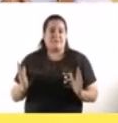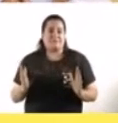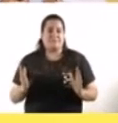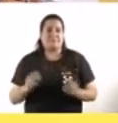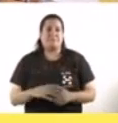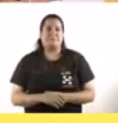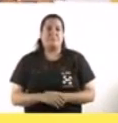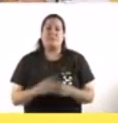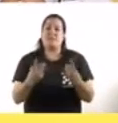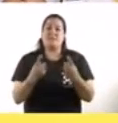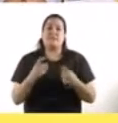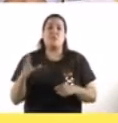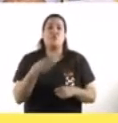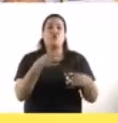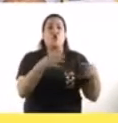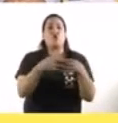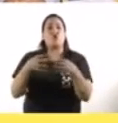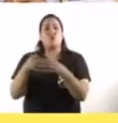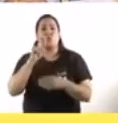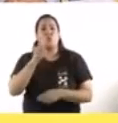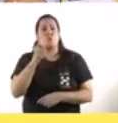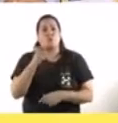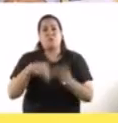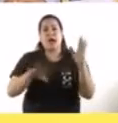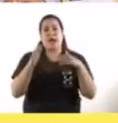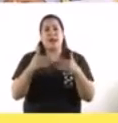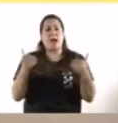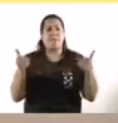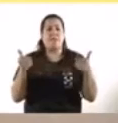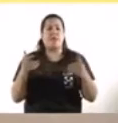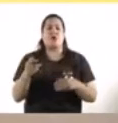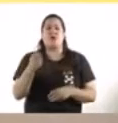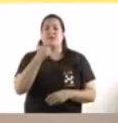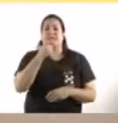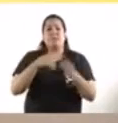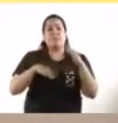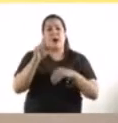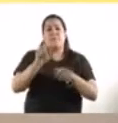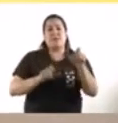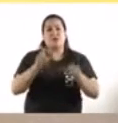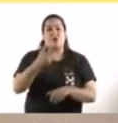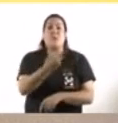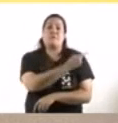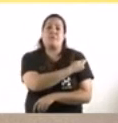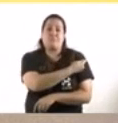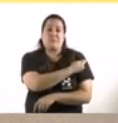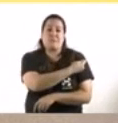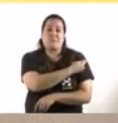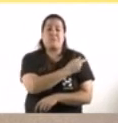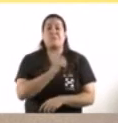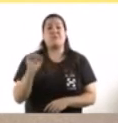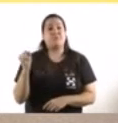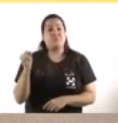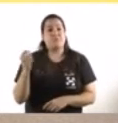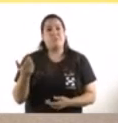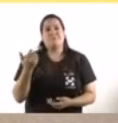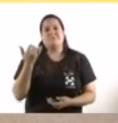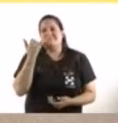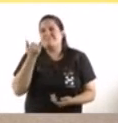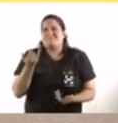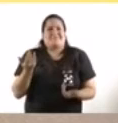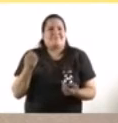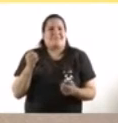que todos los grupos de riesgo hayan sido vacunados lo más rápido posible porque cuanto más gente esté vacunada menor va a ser la enfermedad grave